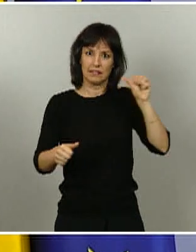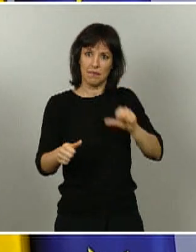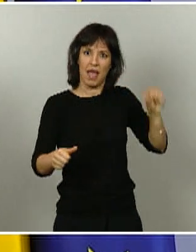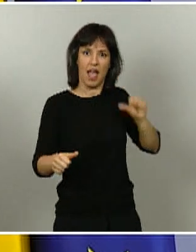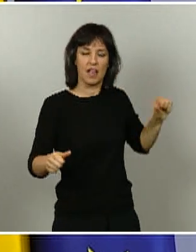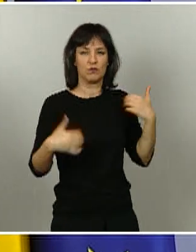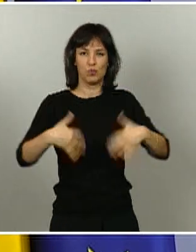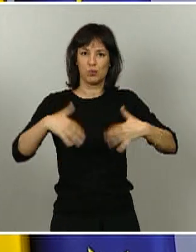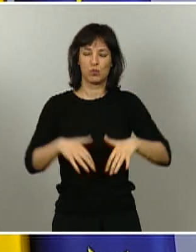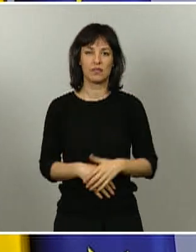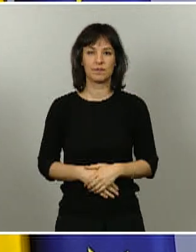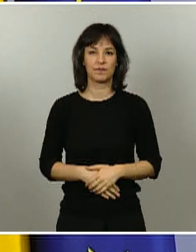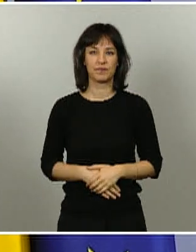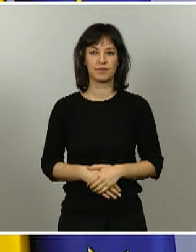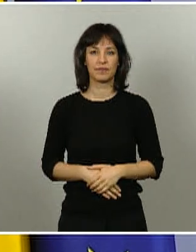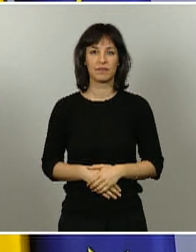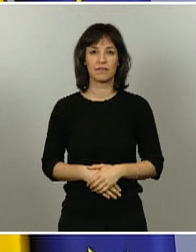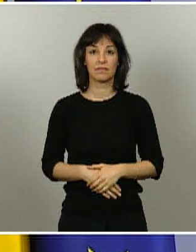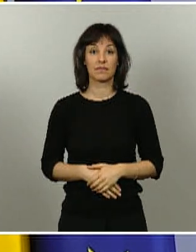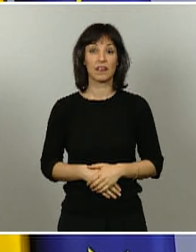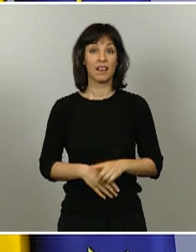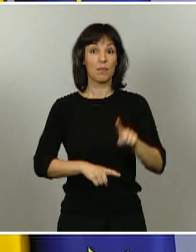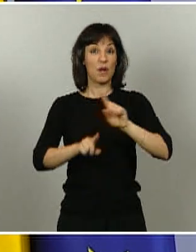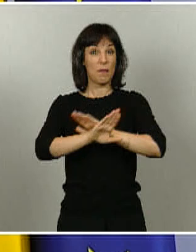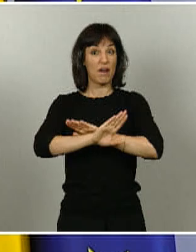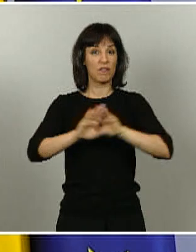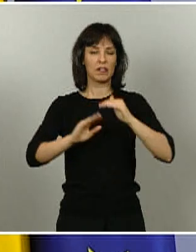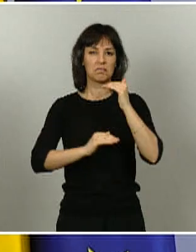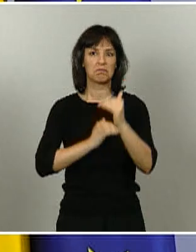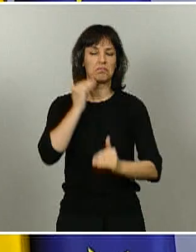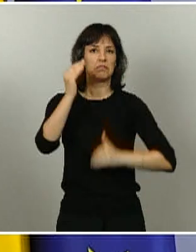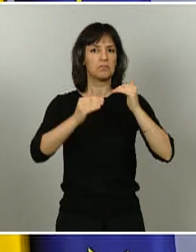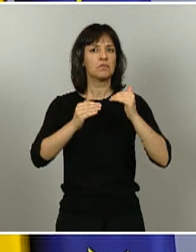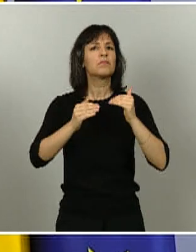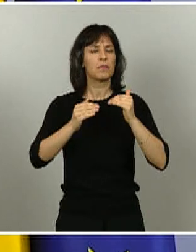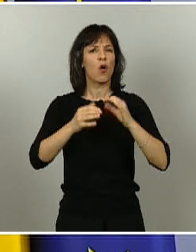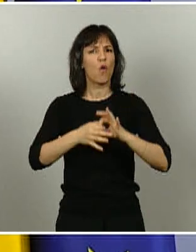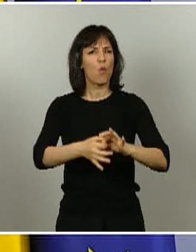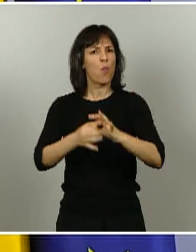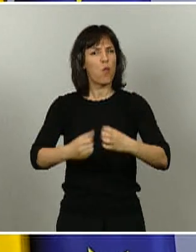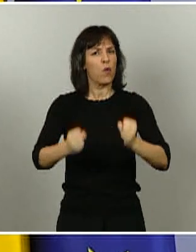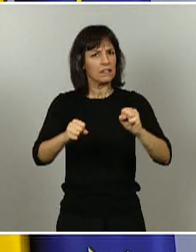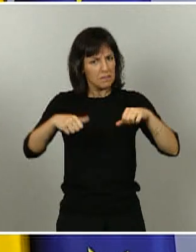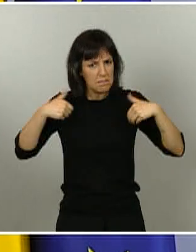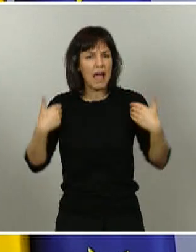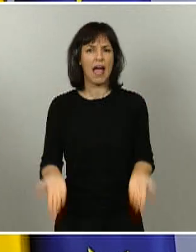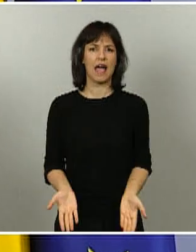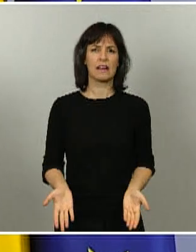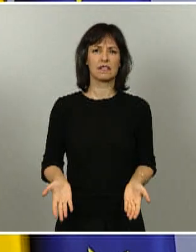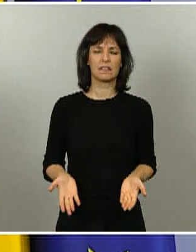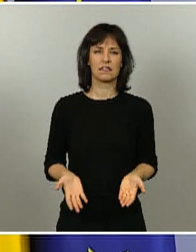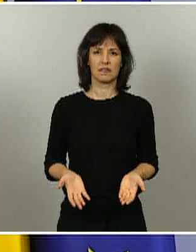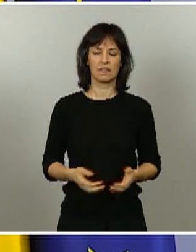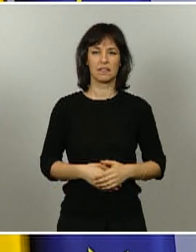salimos, sino que salimos más fuertes de esta situación. No solo estamos saliendo, sino que estamos saliendo más fuertes de esta situación.